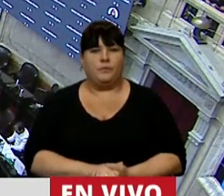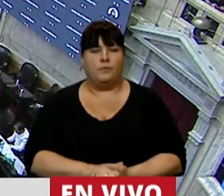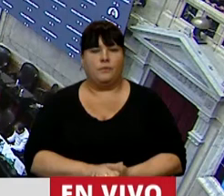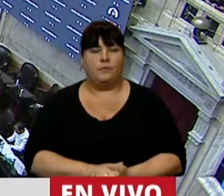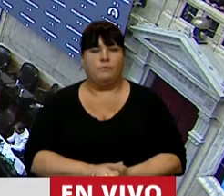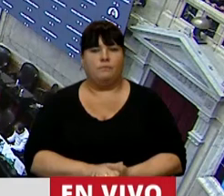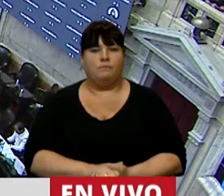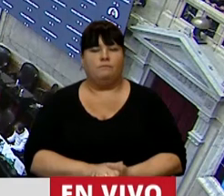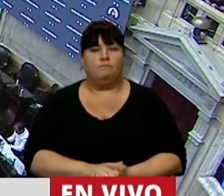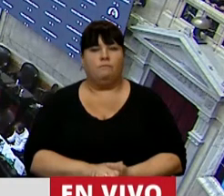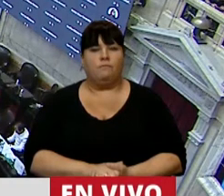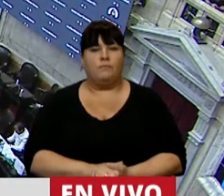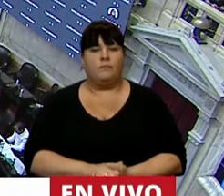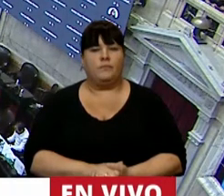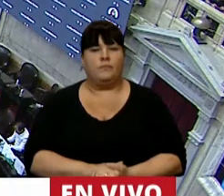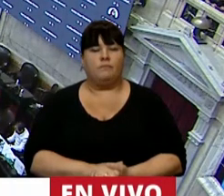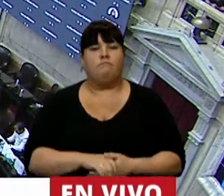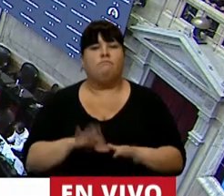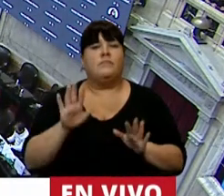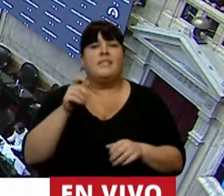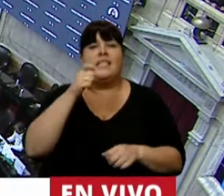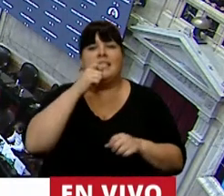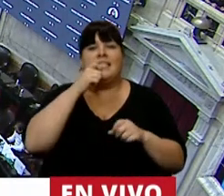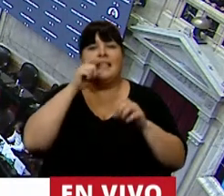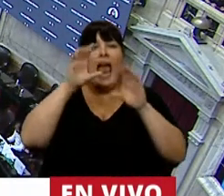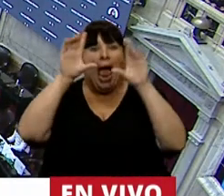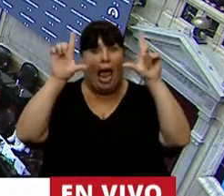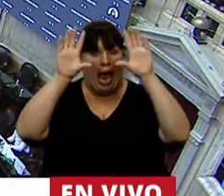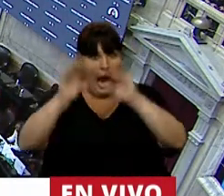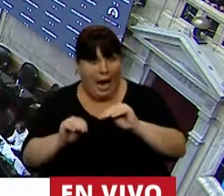Por allí sí sale de la imagen.